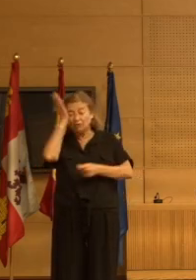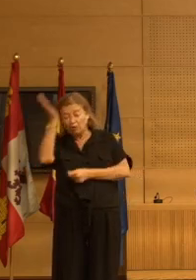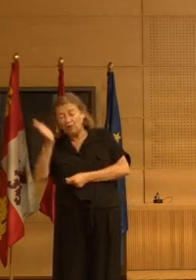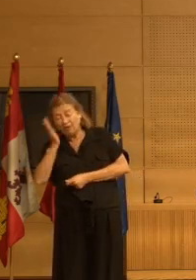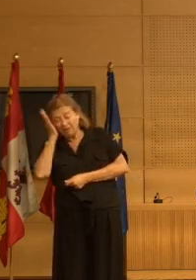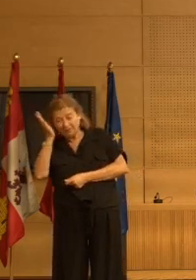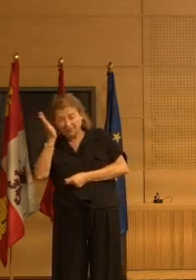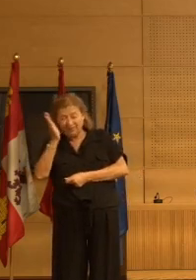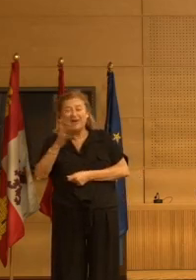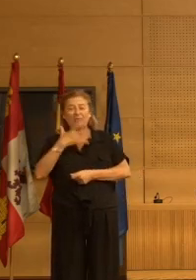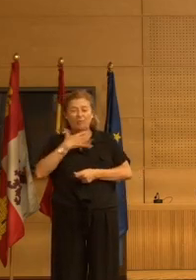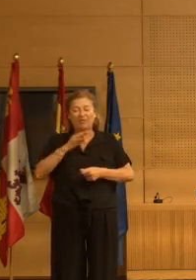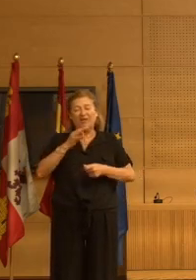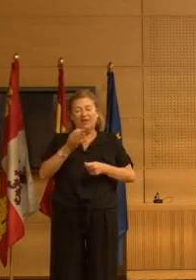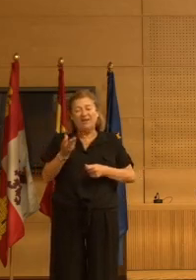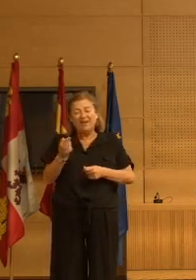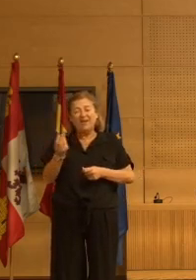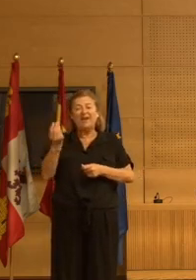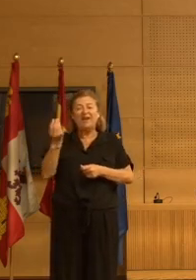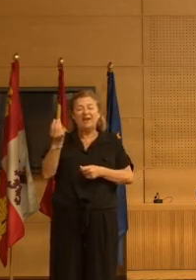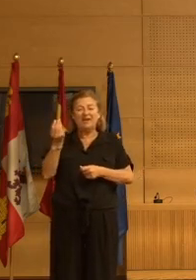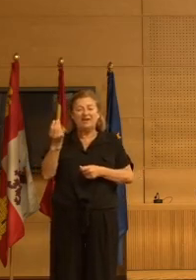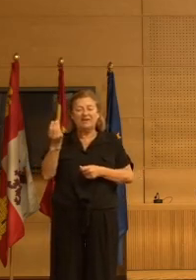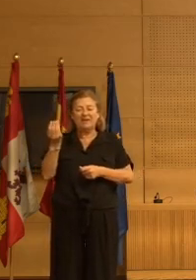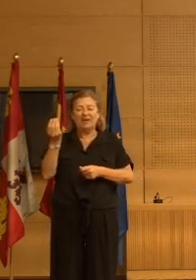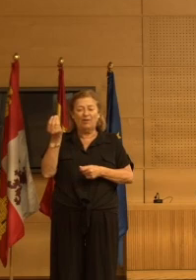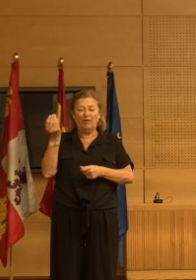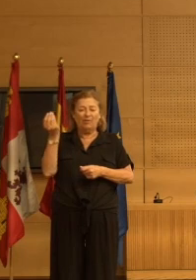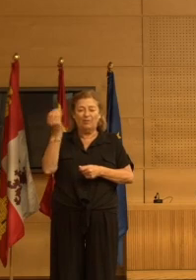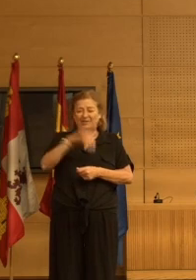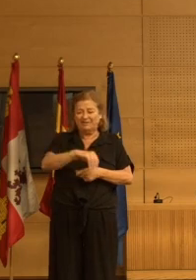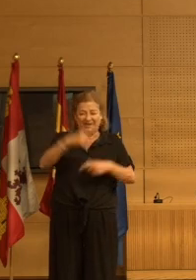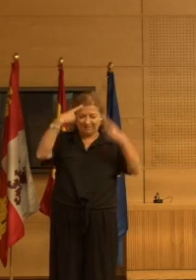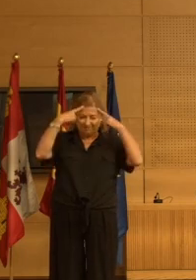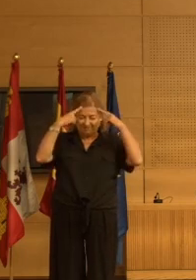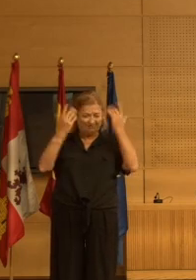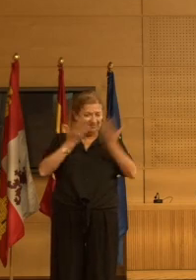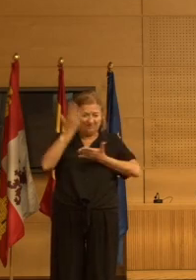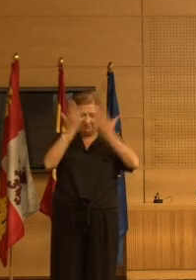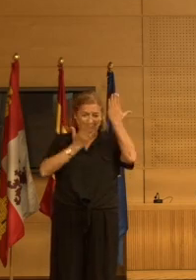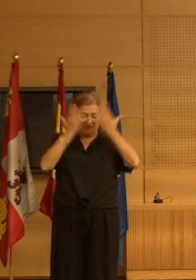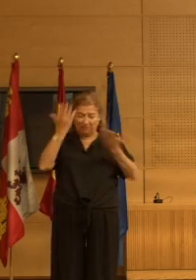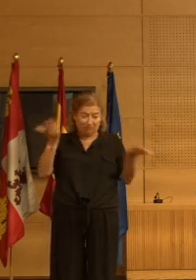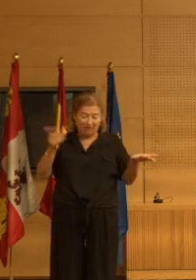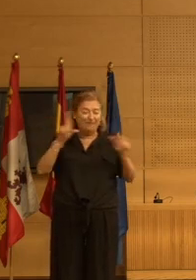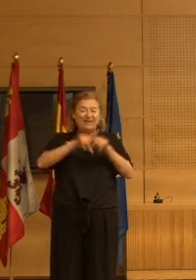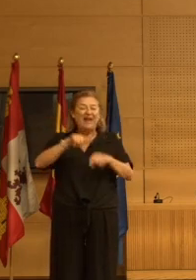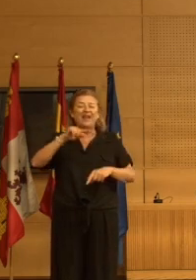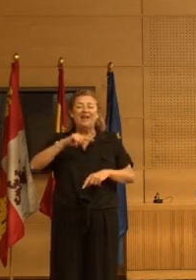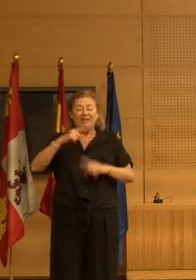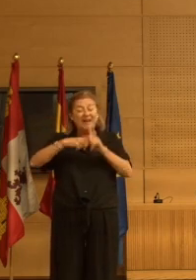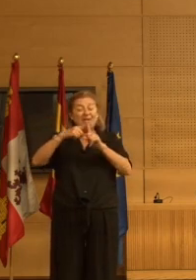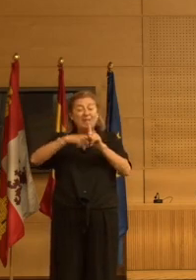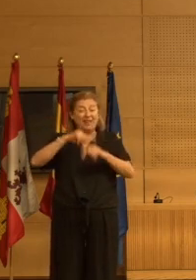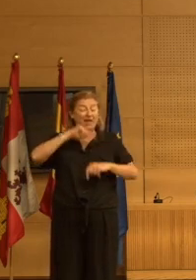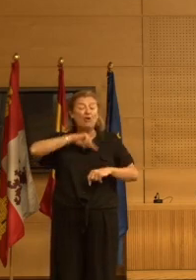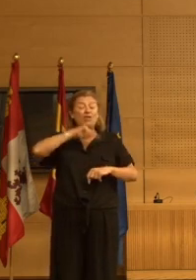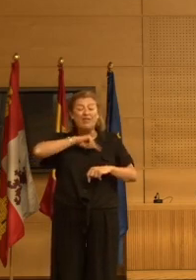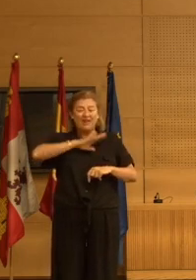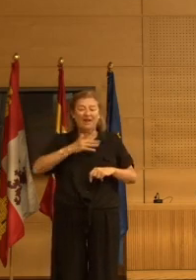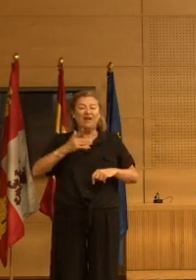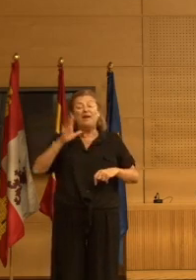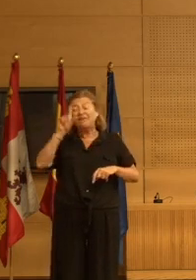aumento de agregabilidad, ictus, infartos, al final disminución progresiva de nivel de conciencia, aspiración, neumonía y